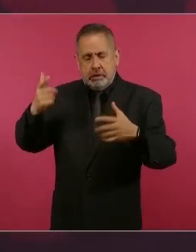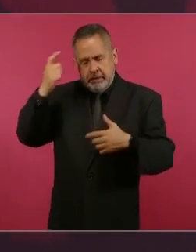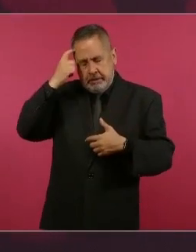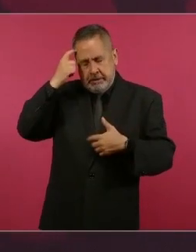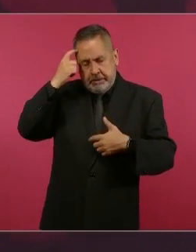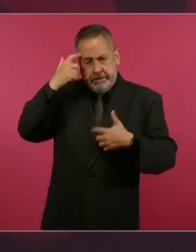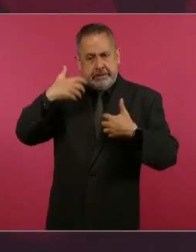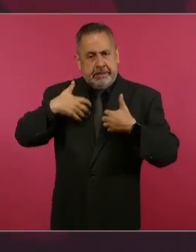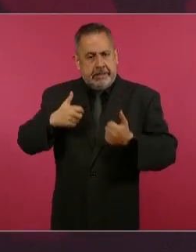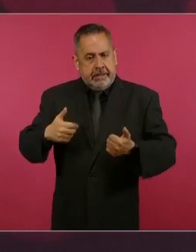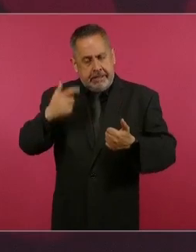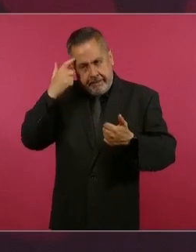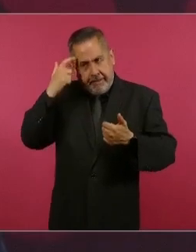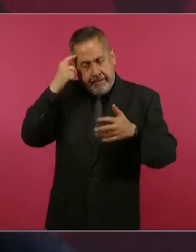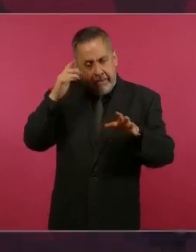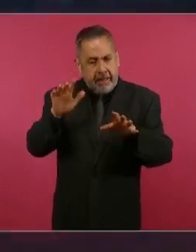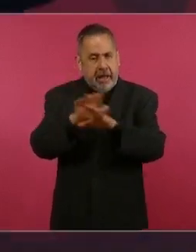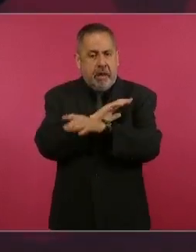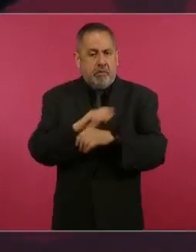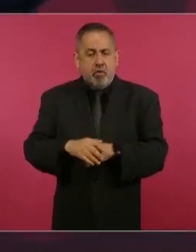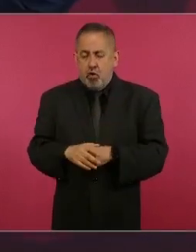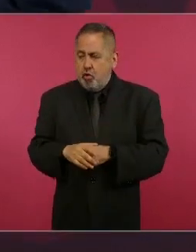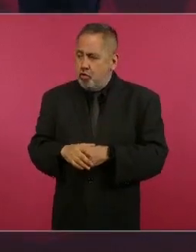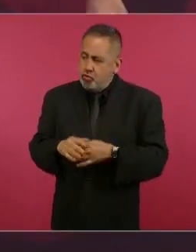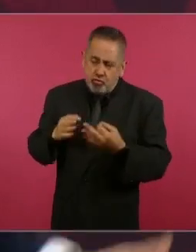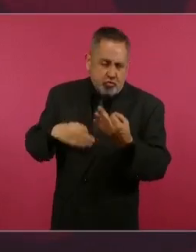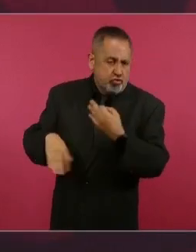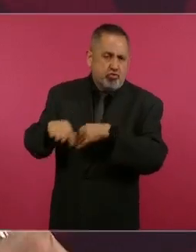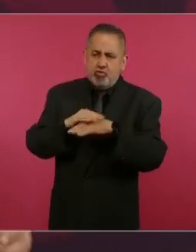cuando es una toma de conciencia colectiva.